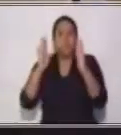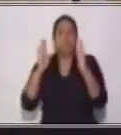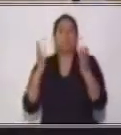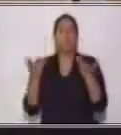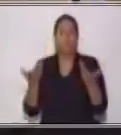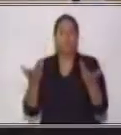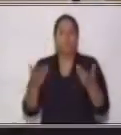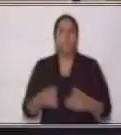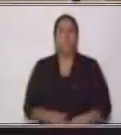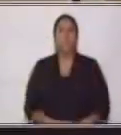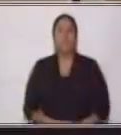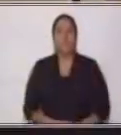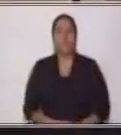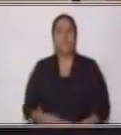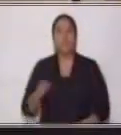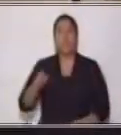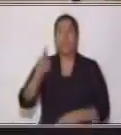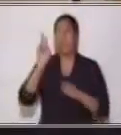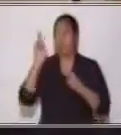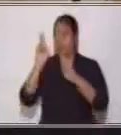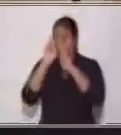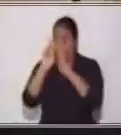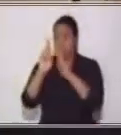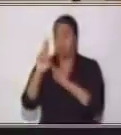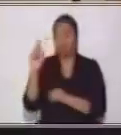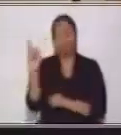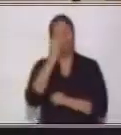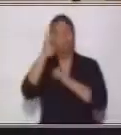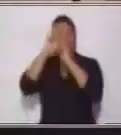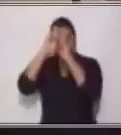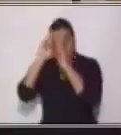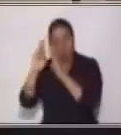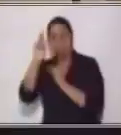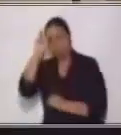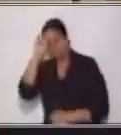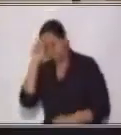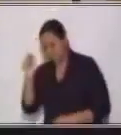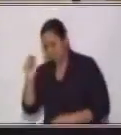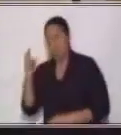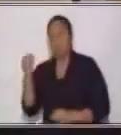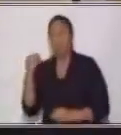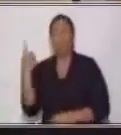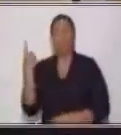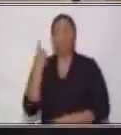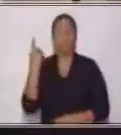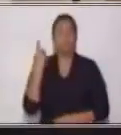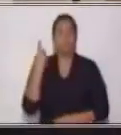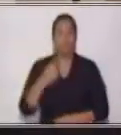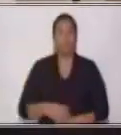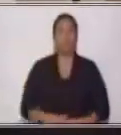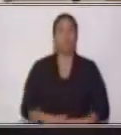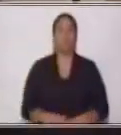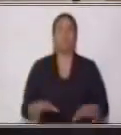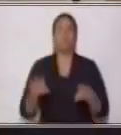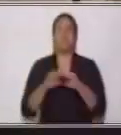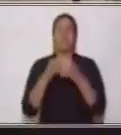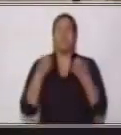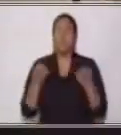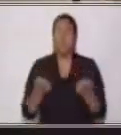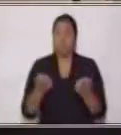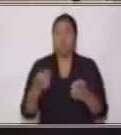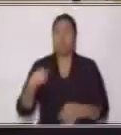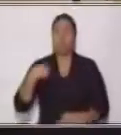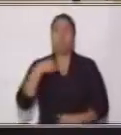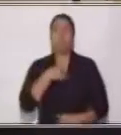sobre todo el respeto. ¿Verdad? Eso es muy importante. Muy bien. Entonces, estamos